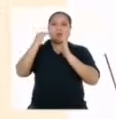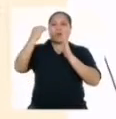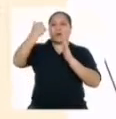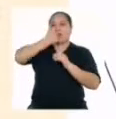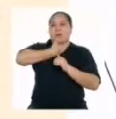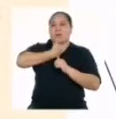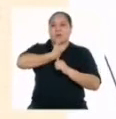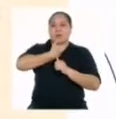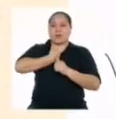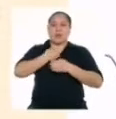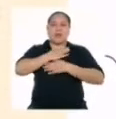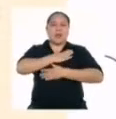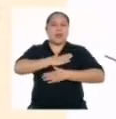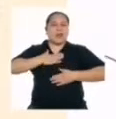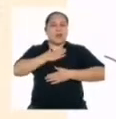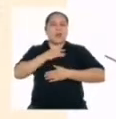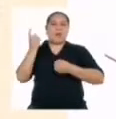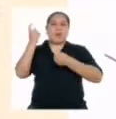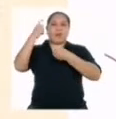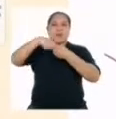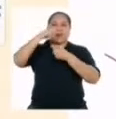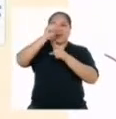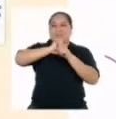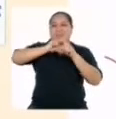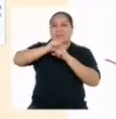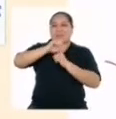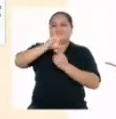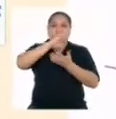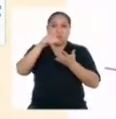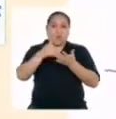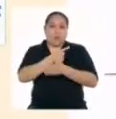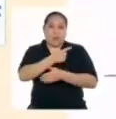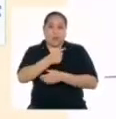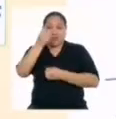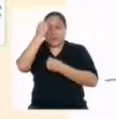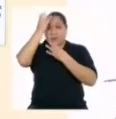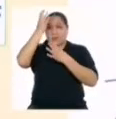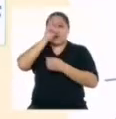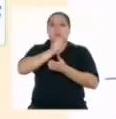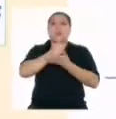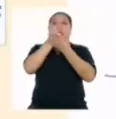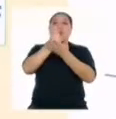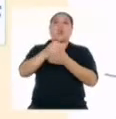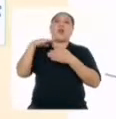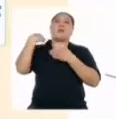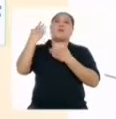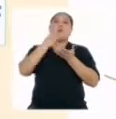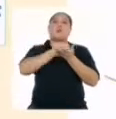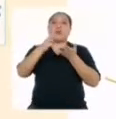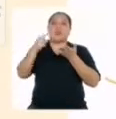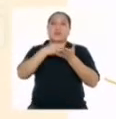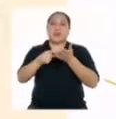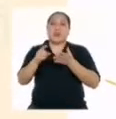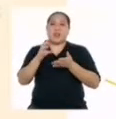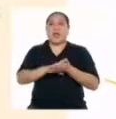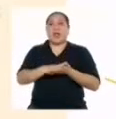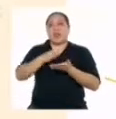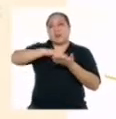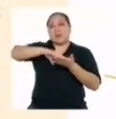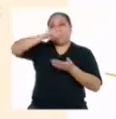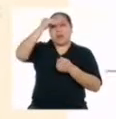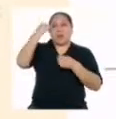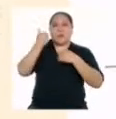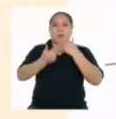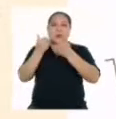creación, recreación y participación en la sociedad. Toda esta información nos servirá la próxima semana para emprender el proceso de